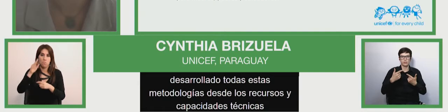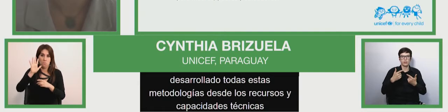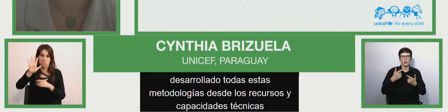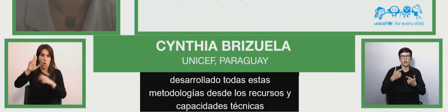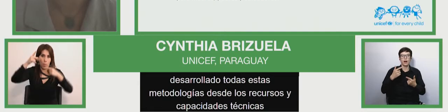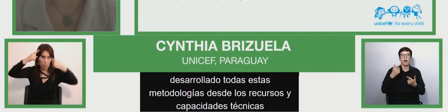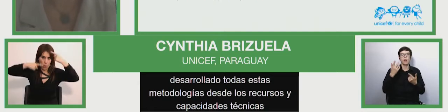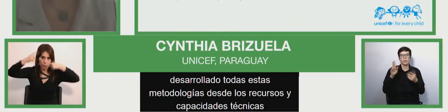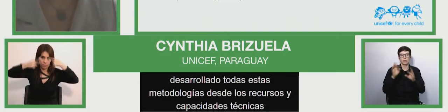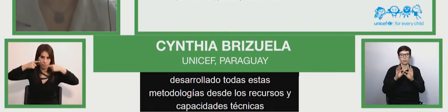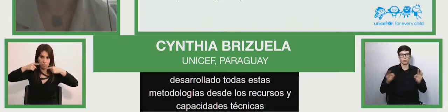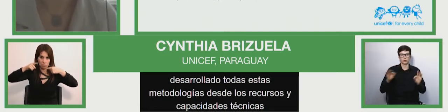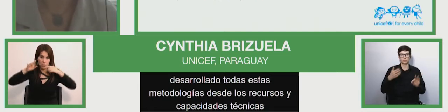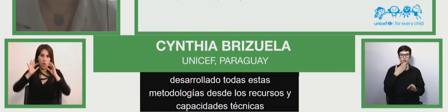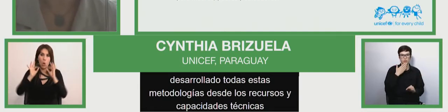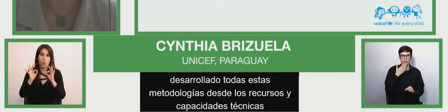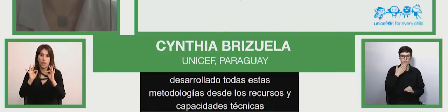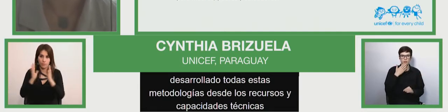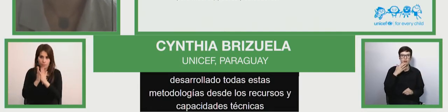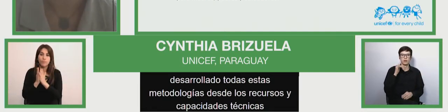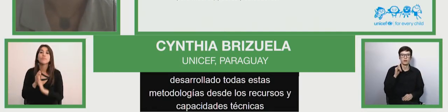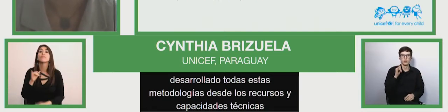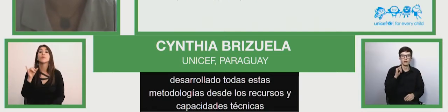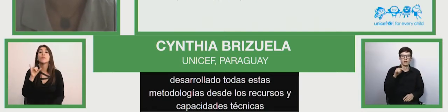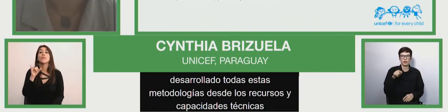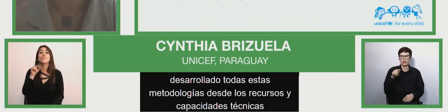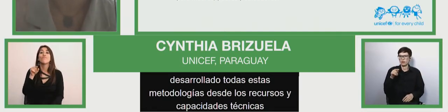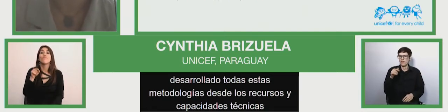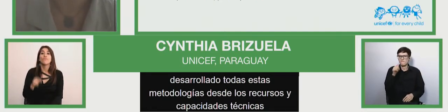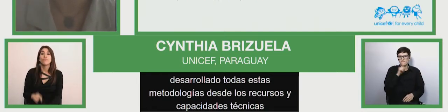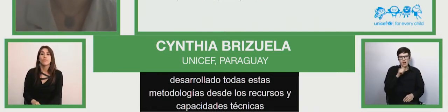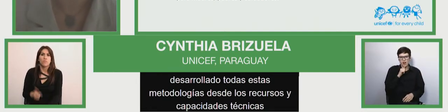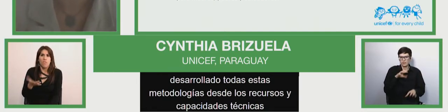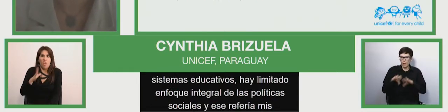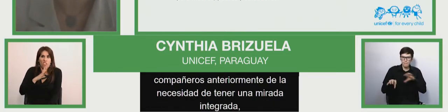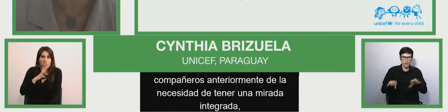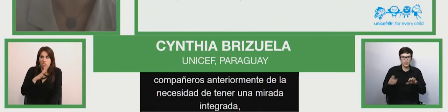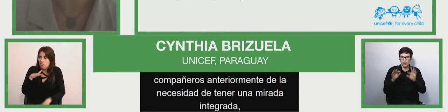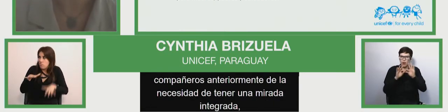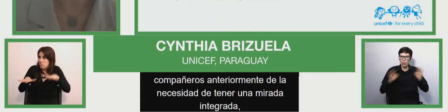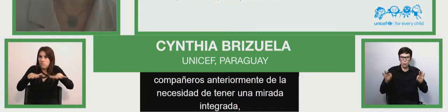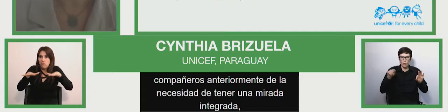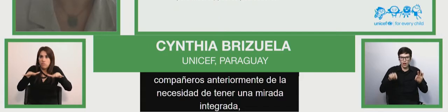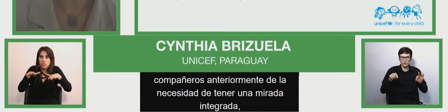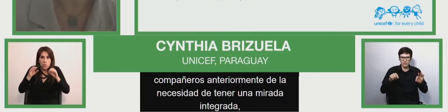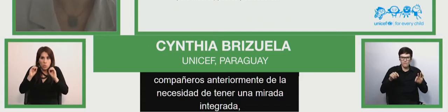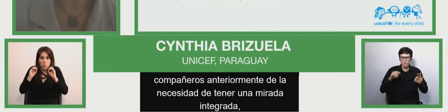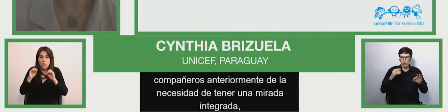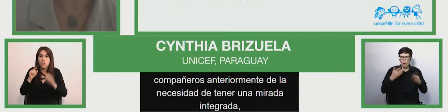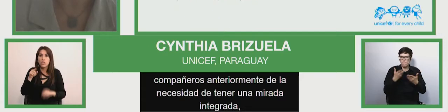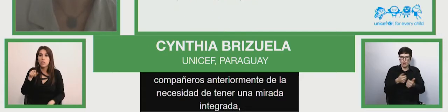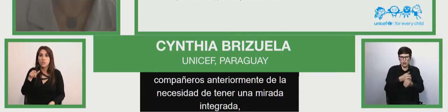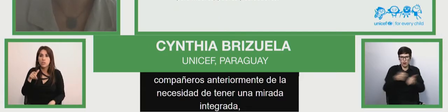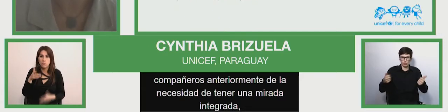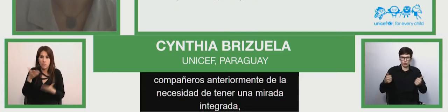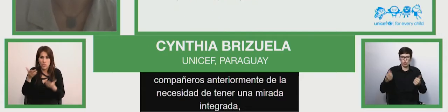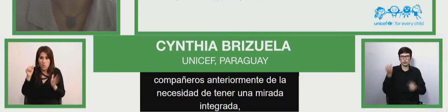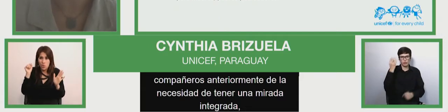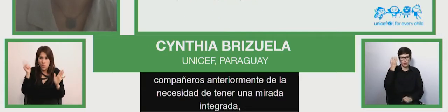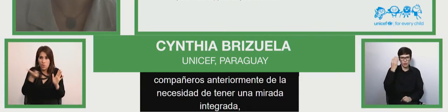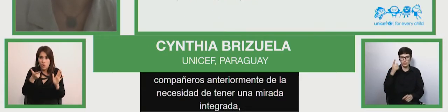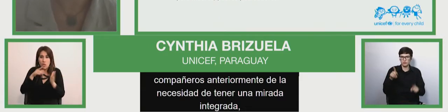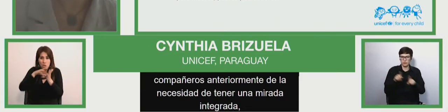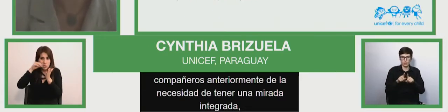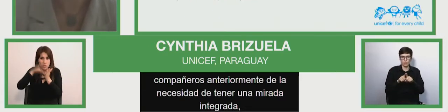educativas. La ausencia de materiales educativos basado en un diseño universal de accesibilidad para el aprendizaje para